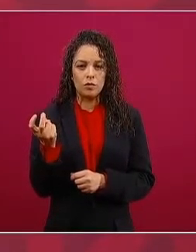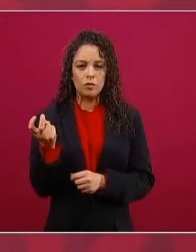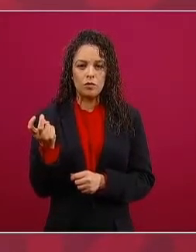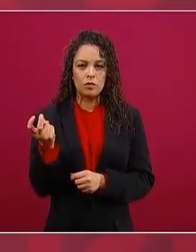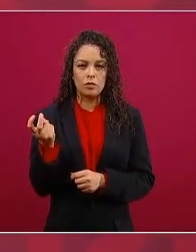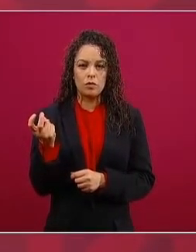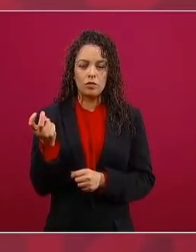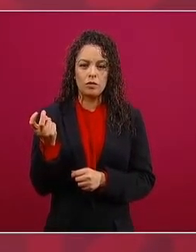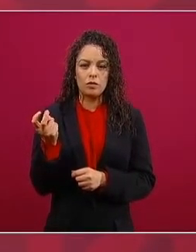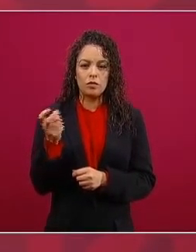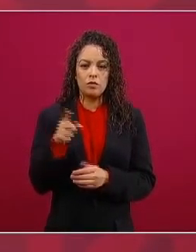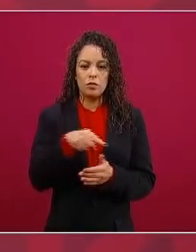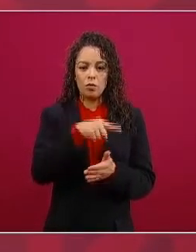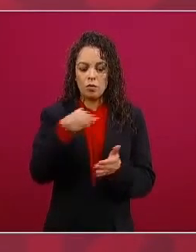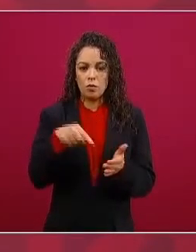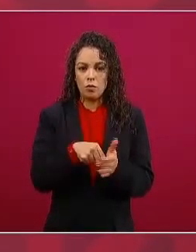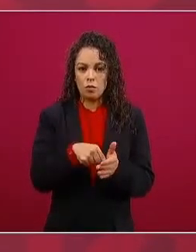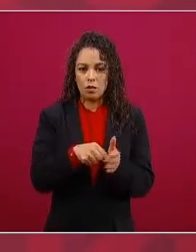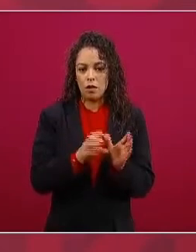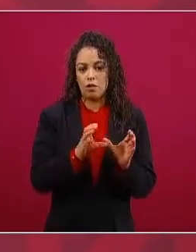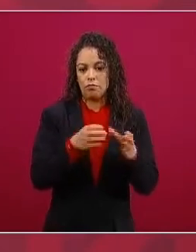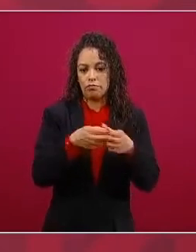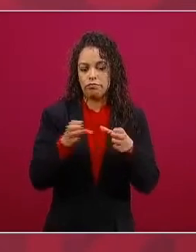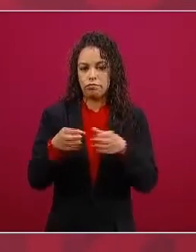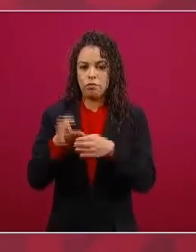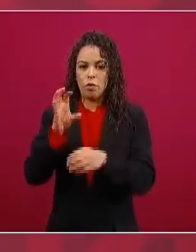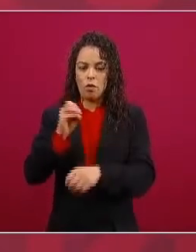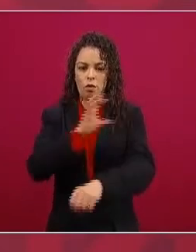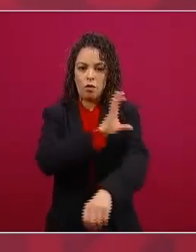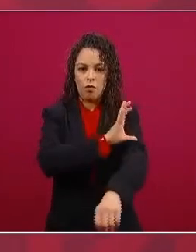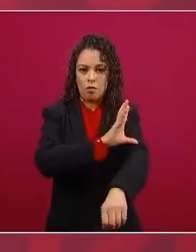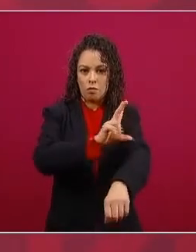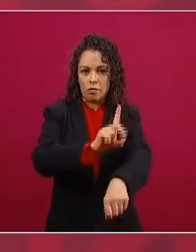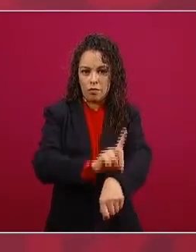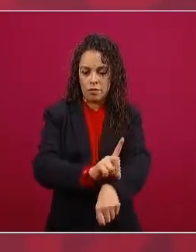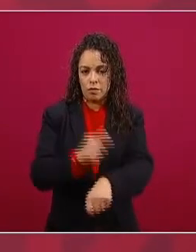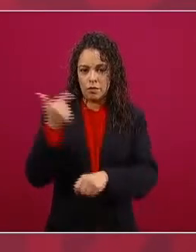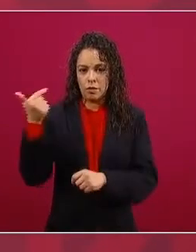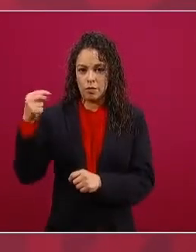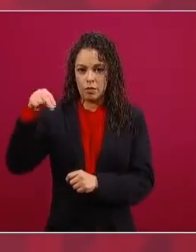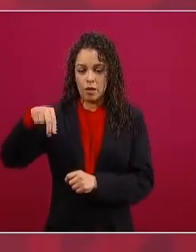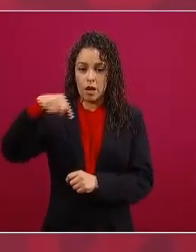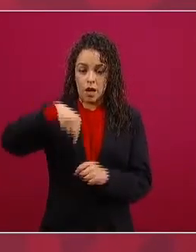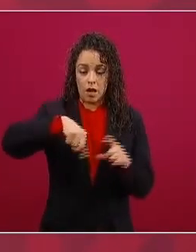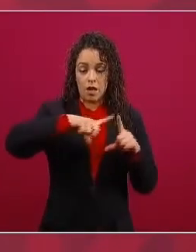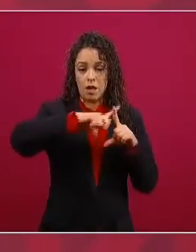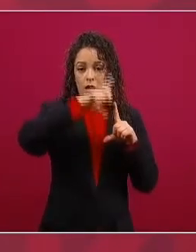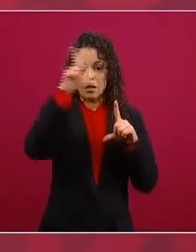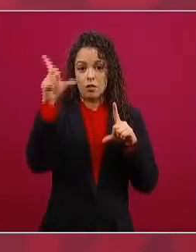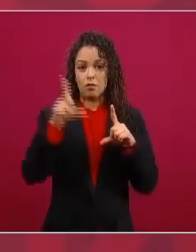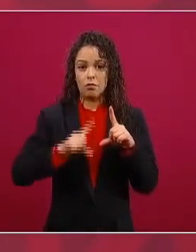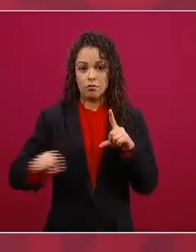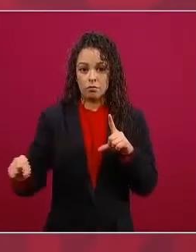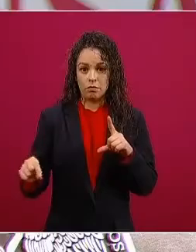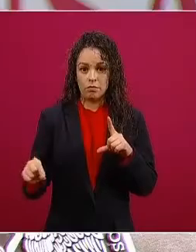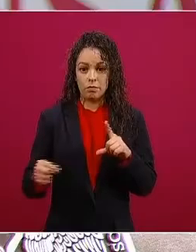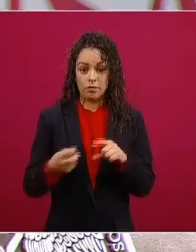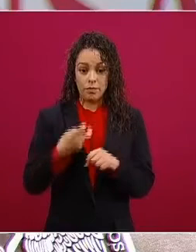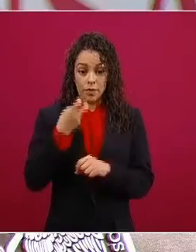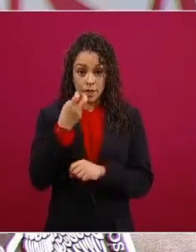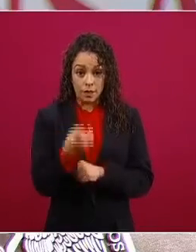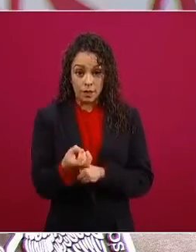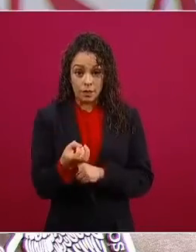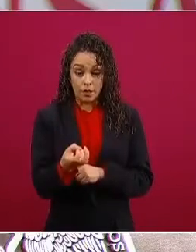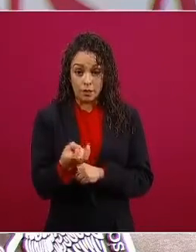centros o coordinaciones de la Guardia Nacional en el país de las 266